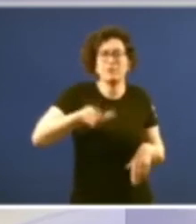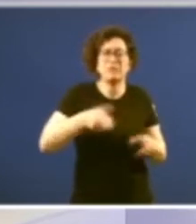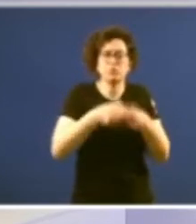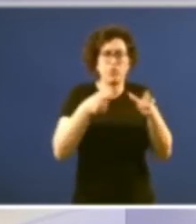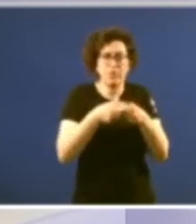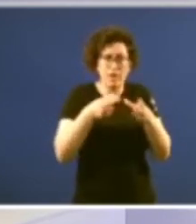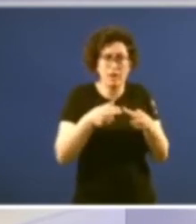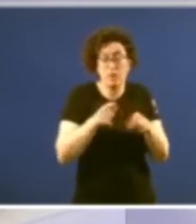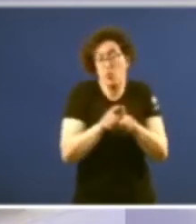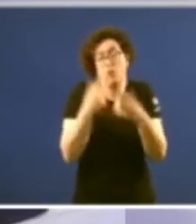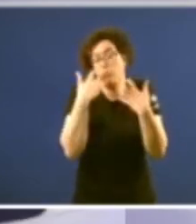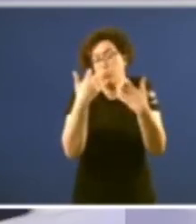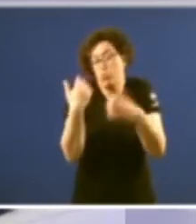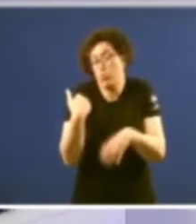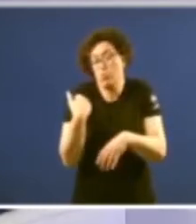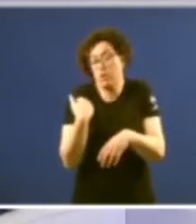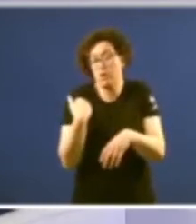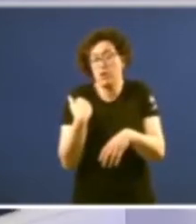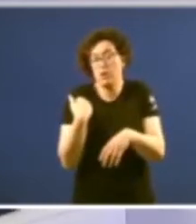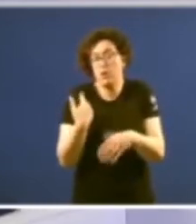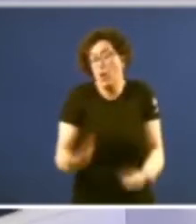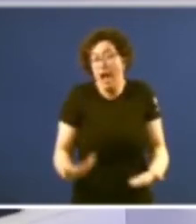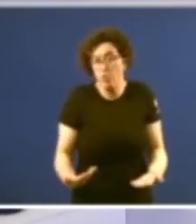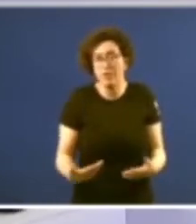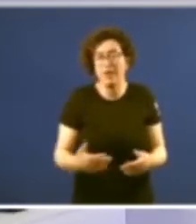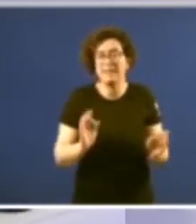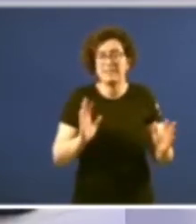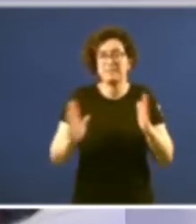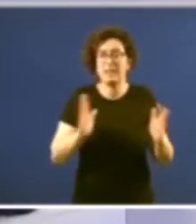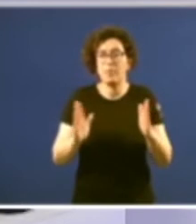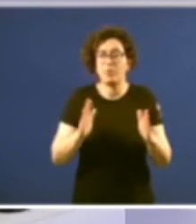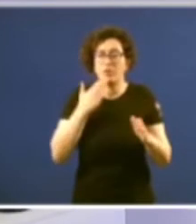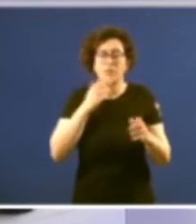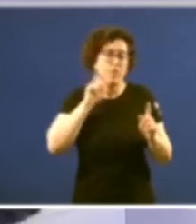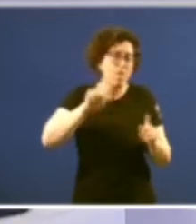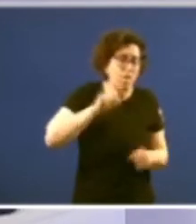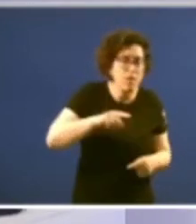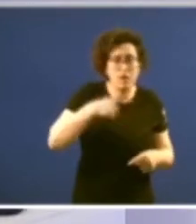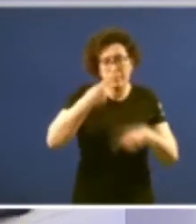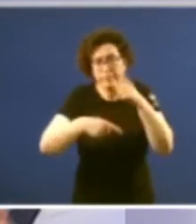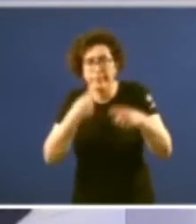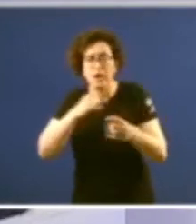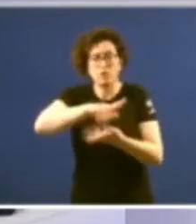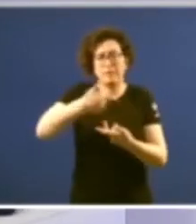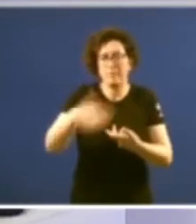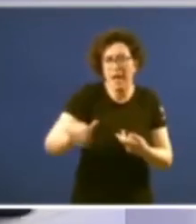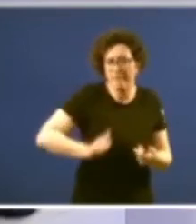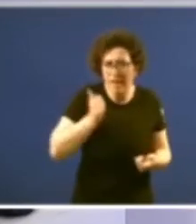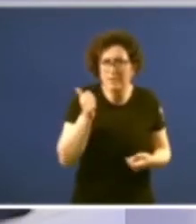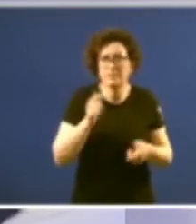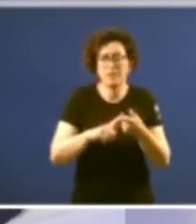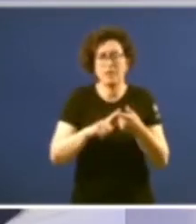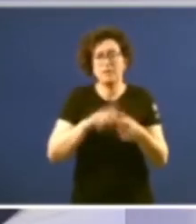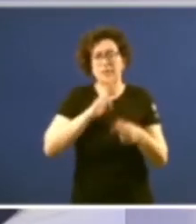volveu a poñer de manifesto ou como se está a poñer de manifesto nestes tempos cos bulos cas fake news capos verdade que en